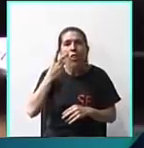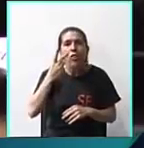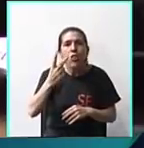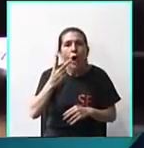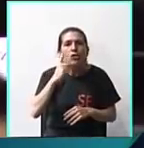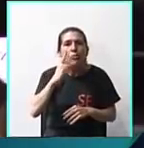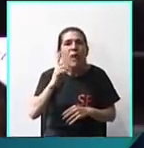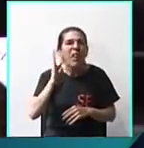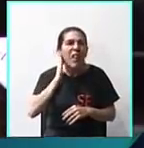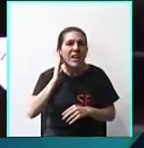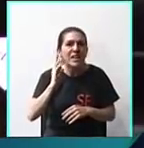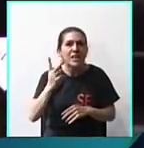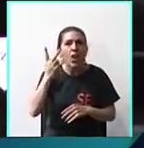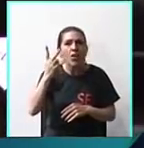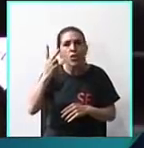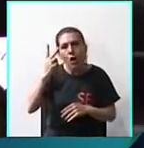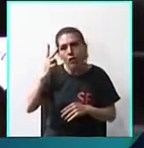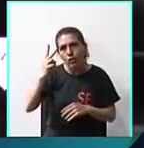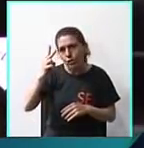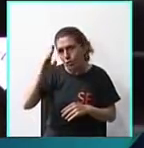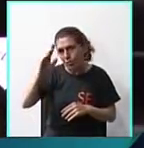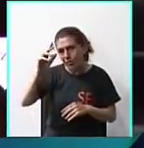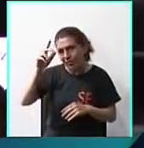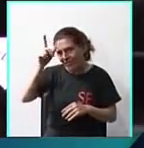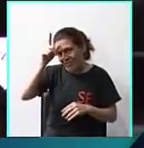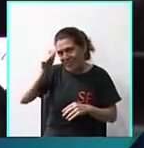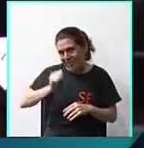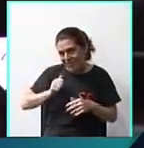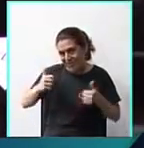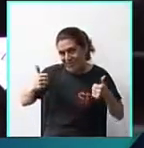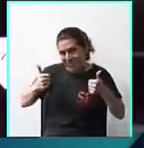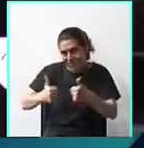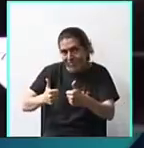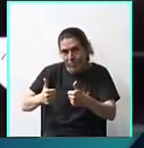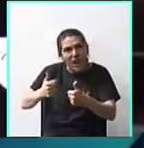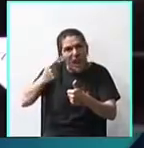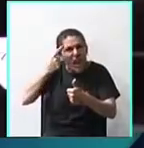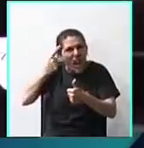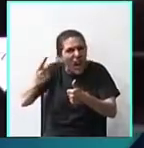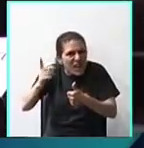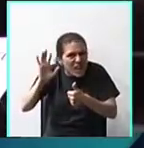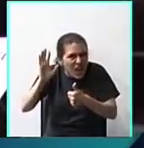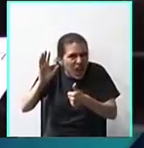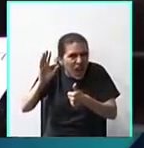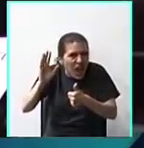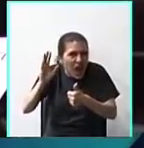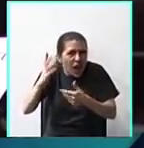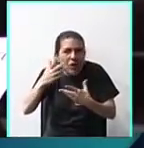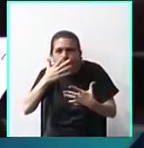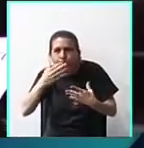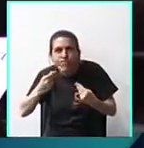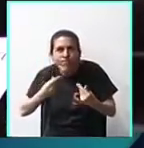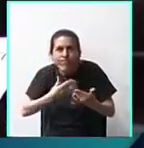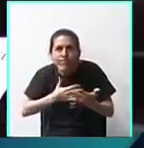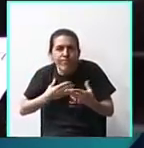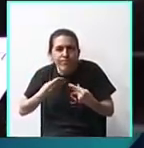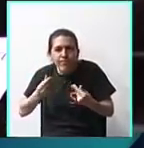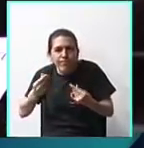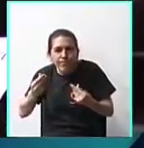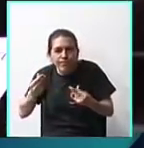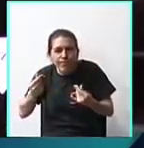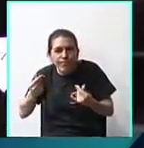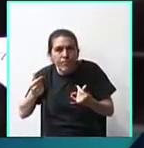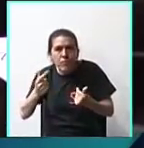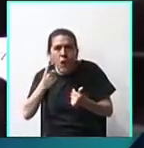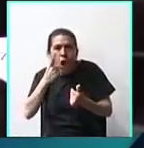dos prefectos creyeron por su olfato, olfato lombrosiano, que